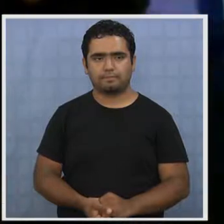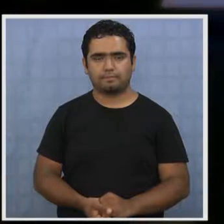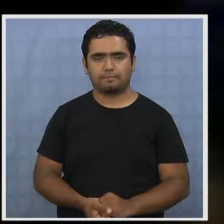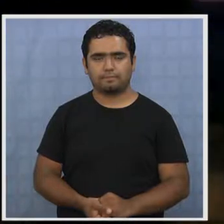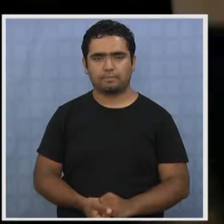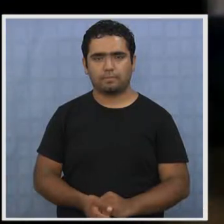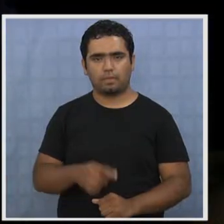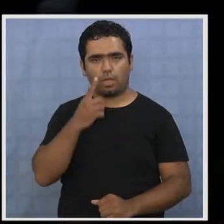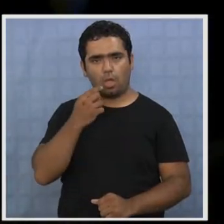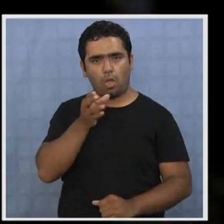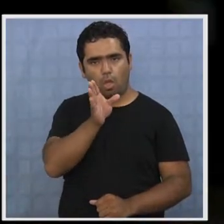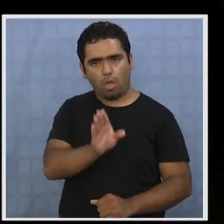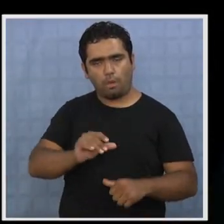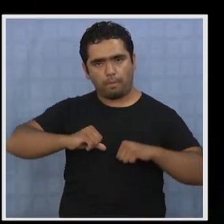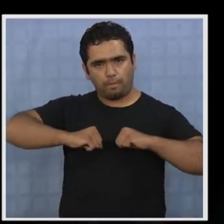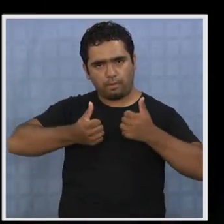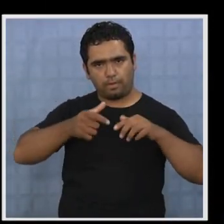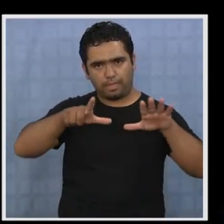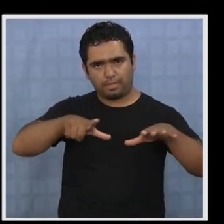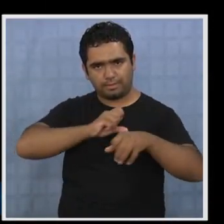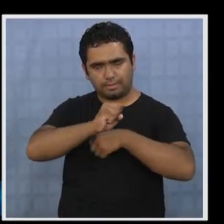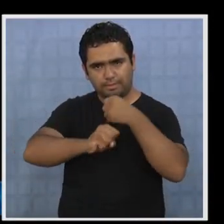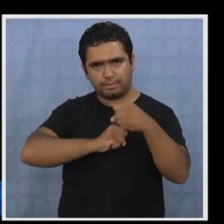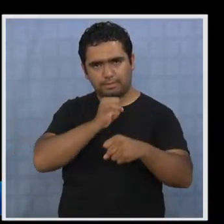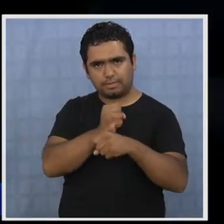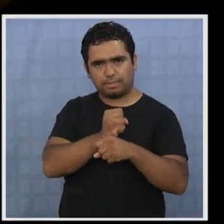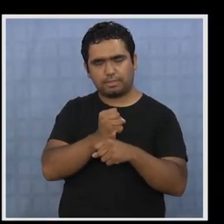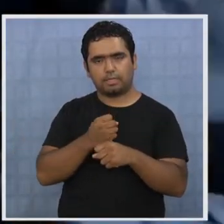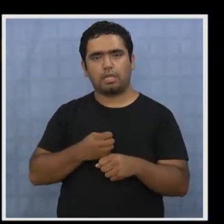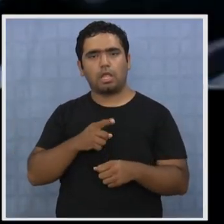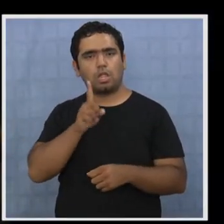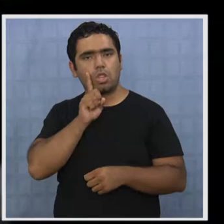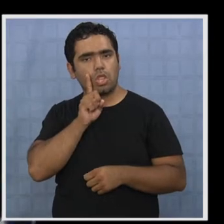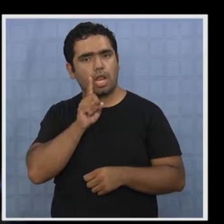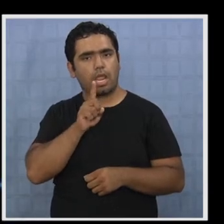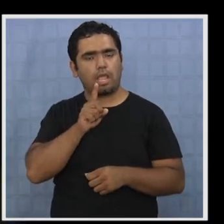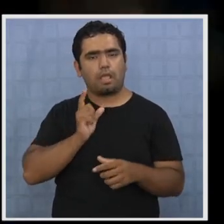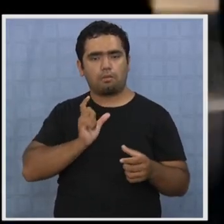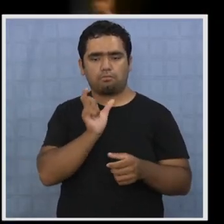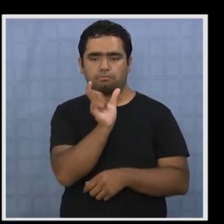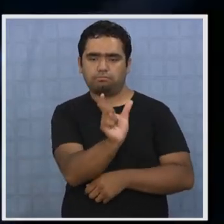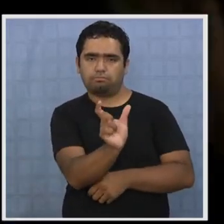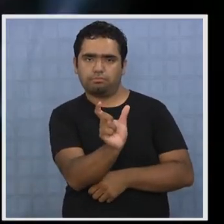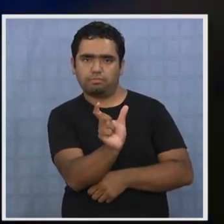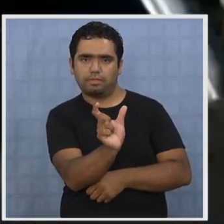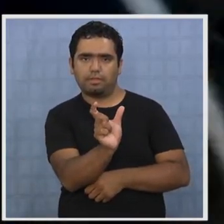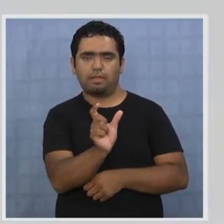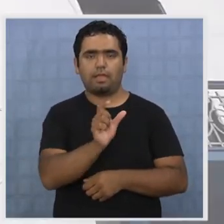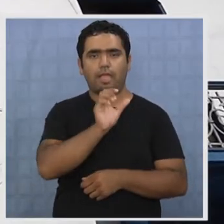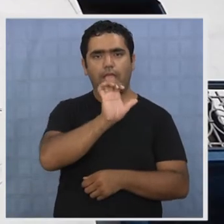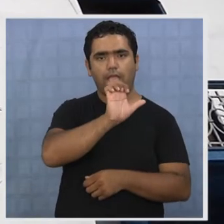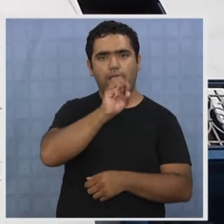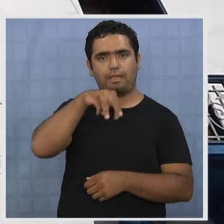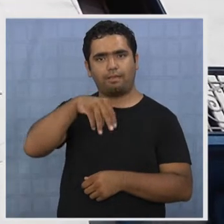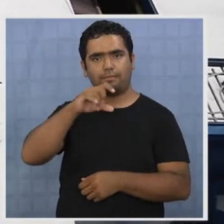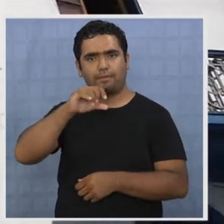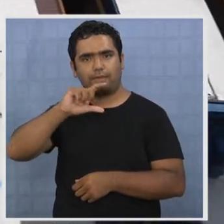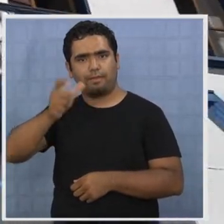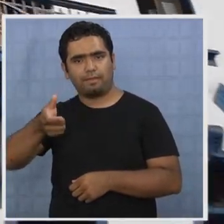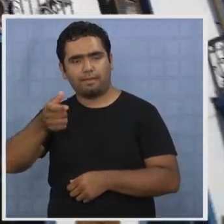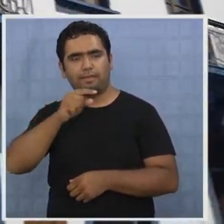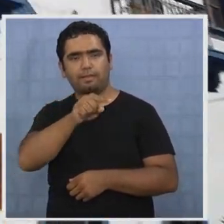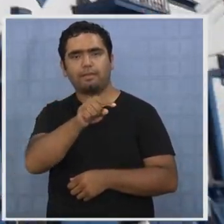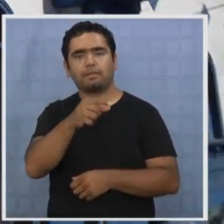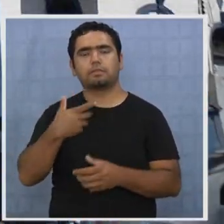Un joven de sólo 17 años, identificado con las iniciales EMG y con antecedentes policiales,